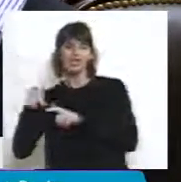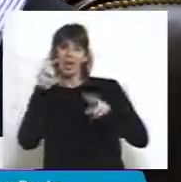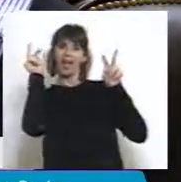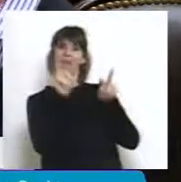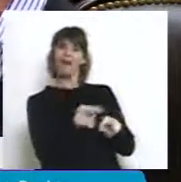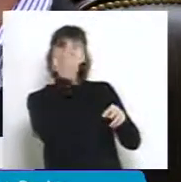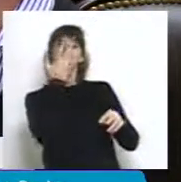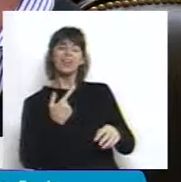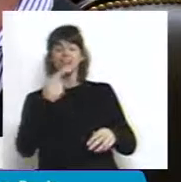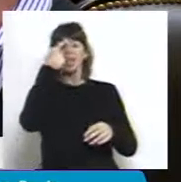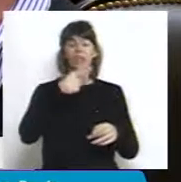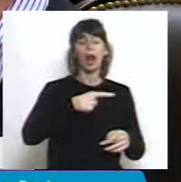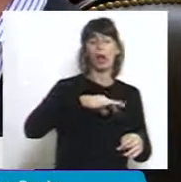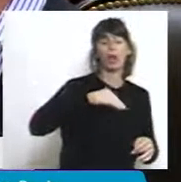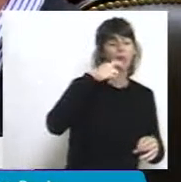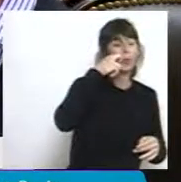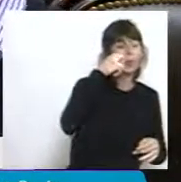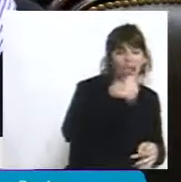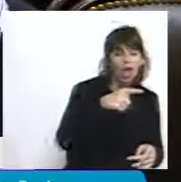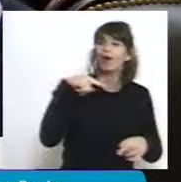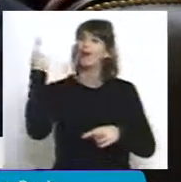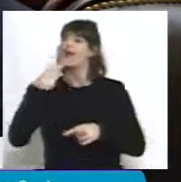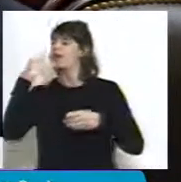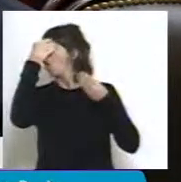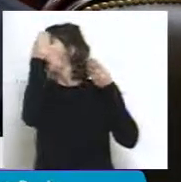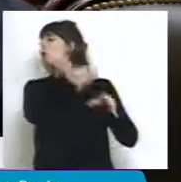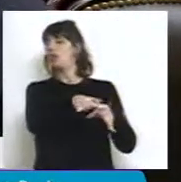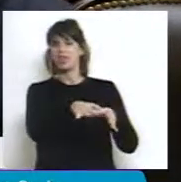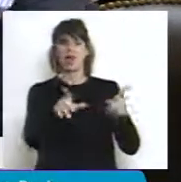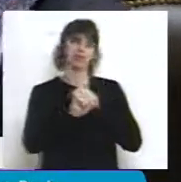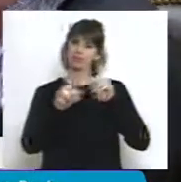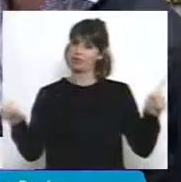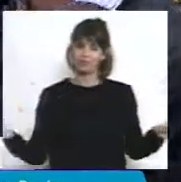nos olvidemos de ellos. Es por eso que esta ley,